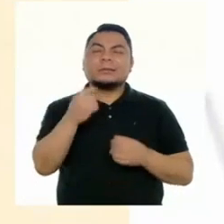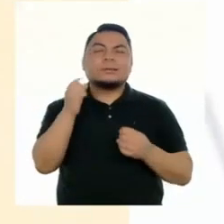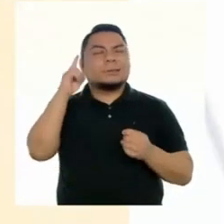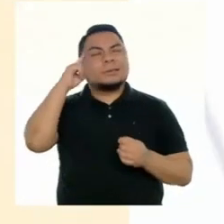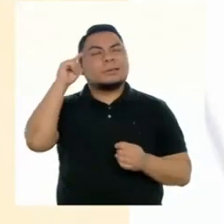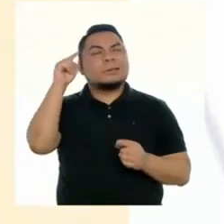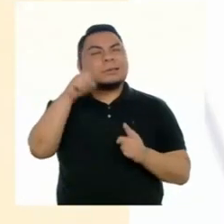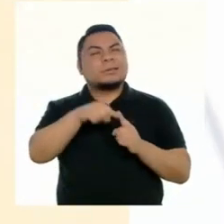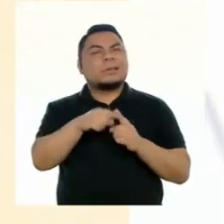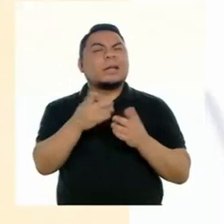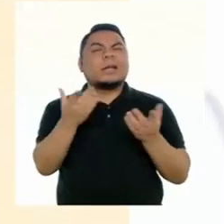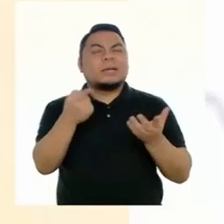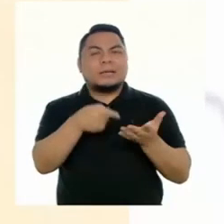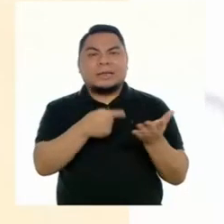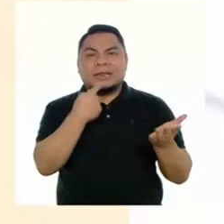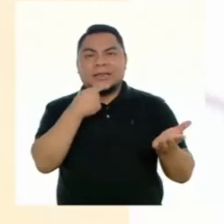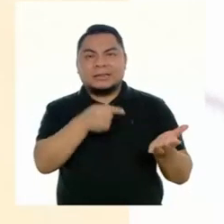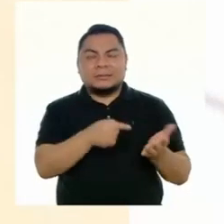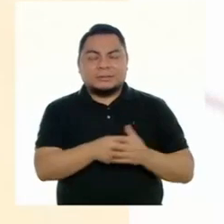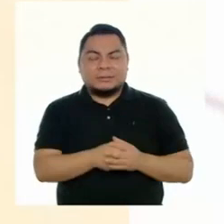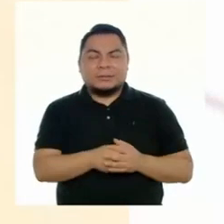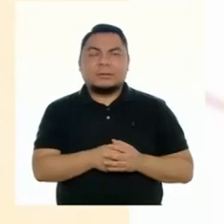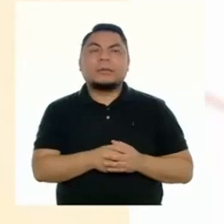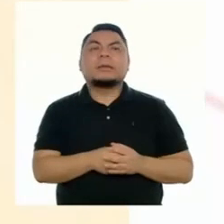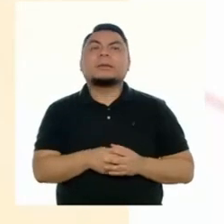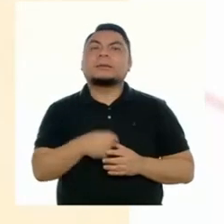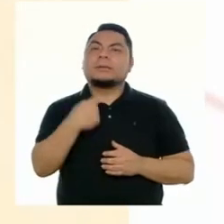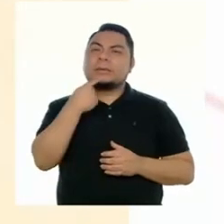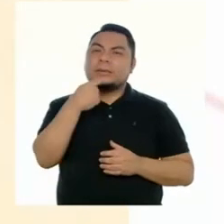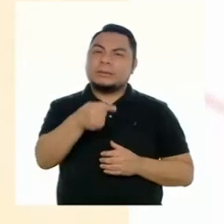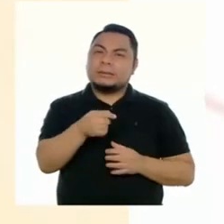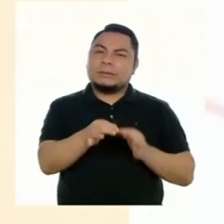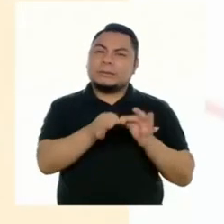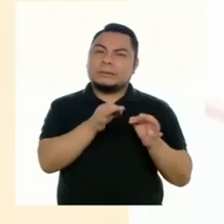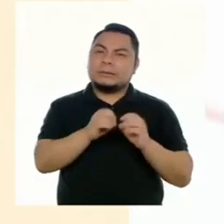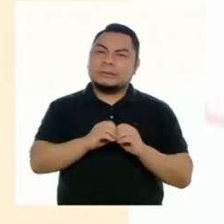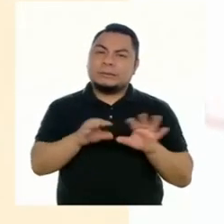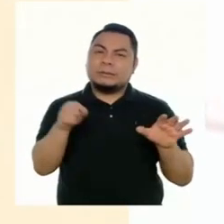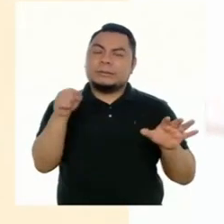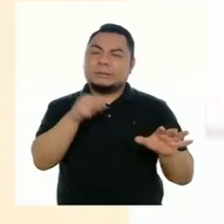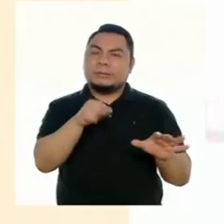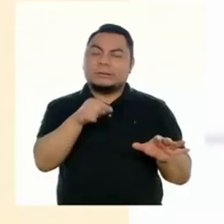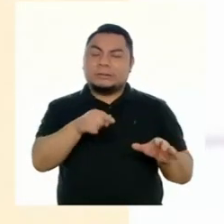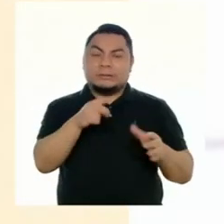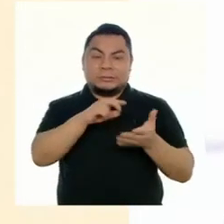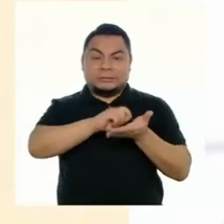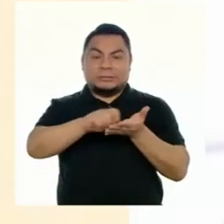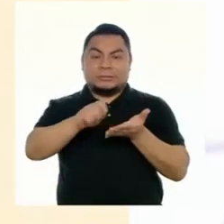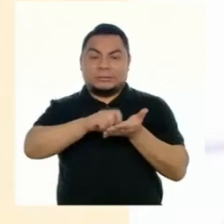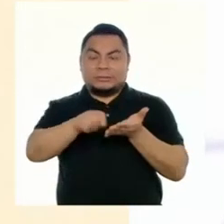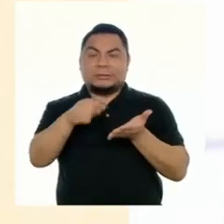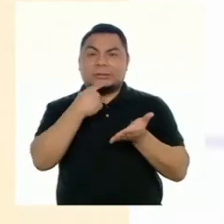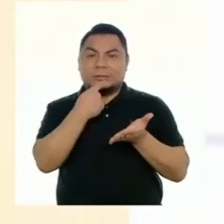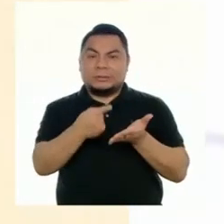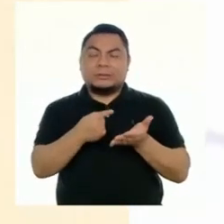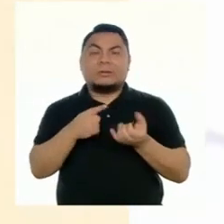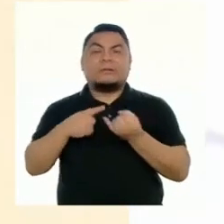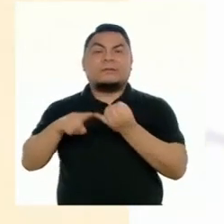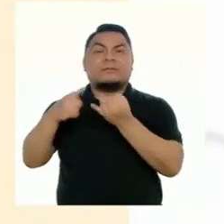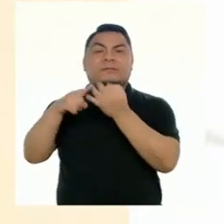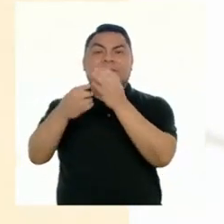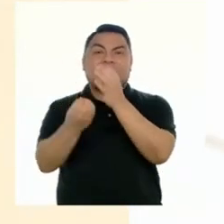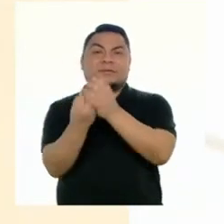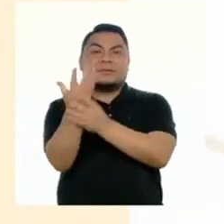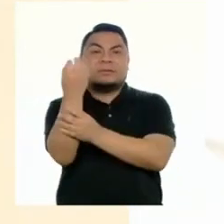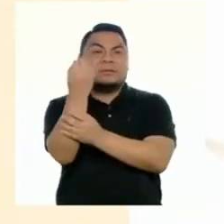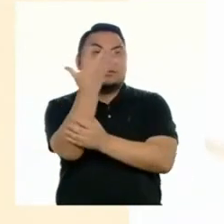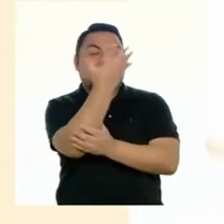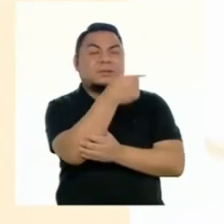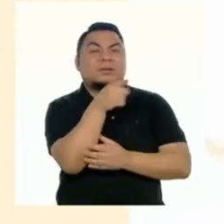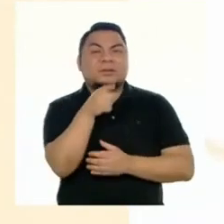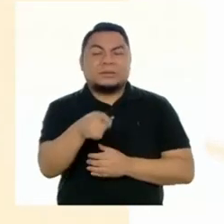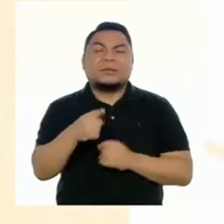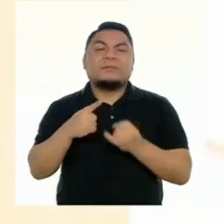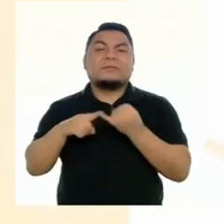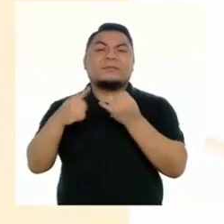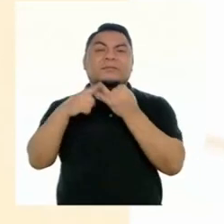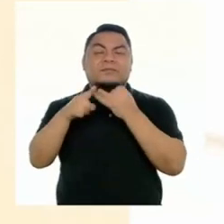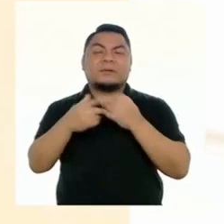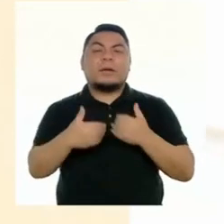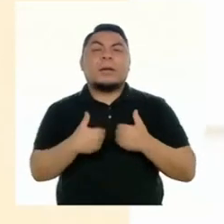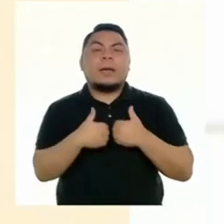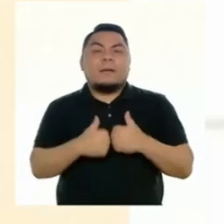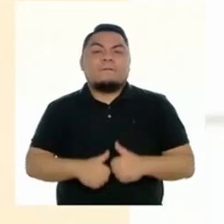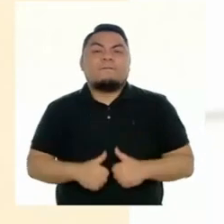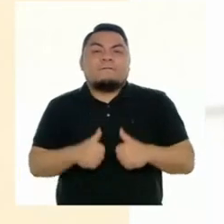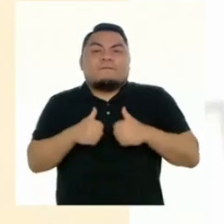Creo que es mucho más explícito en este caso. Profesora, la idea clave del texto es que la biodiversidad es la variedad de